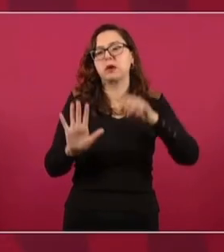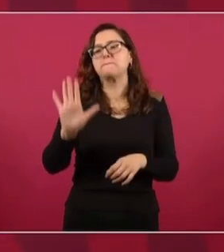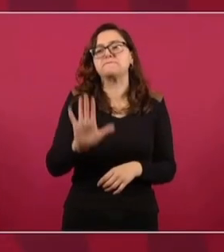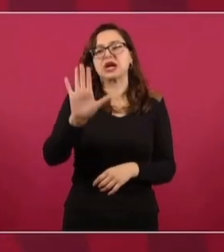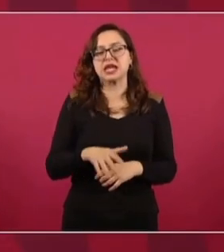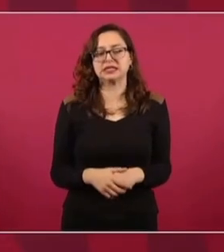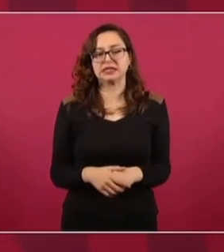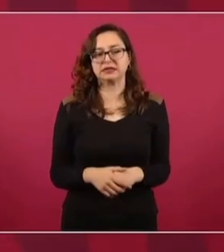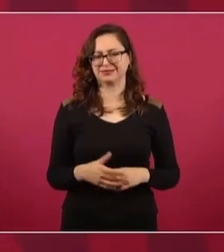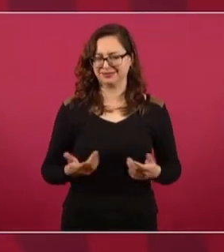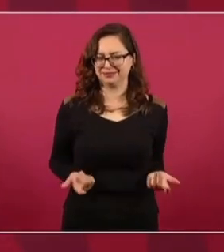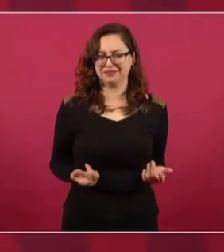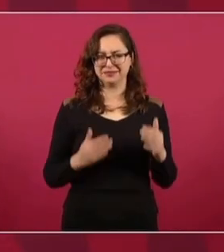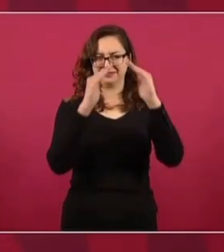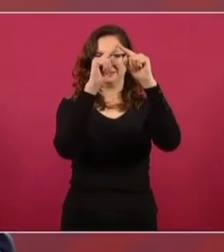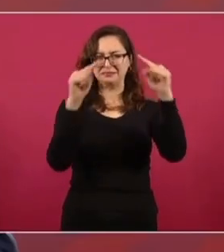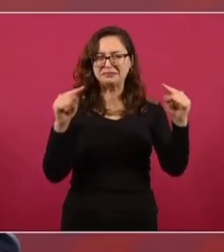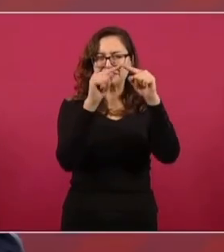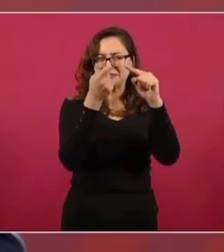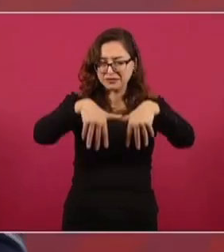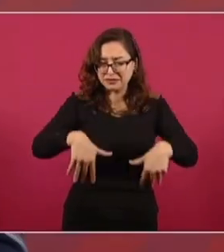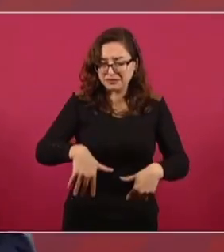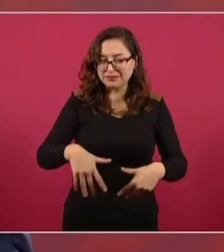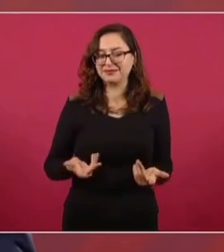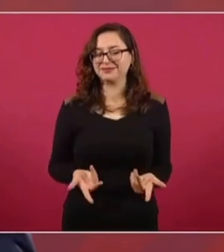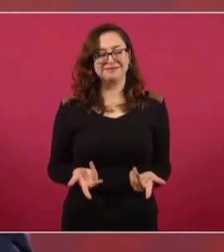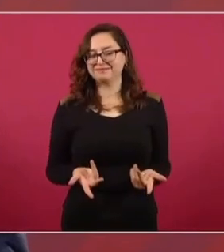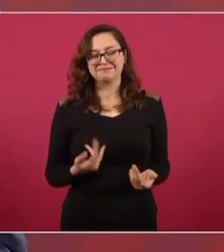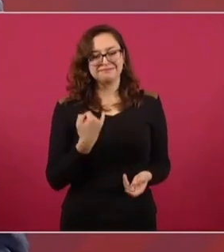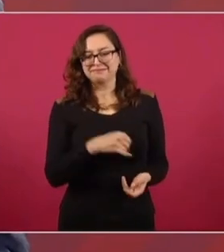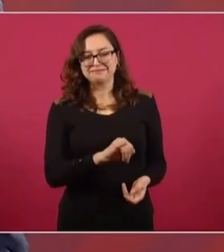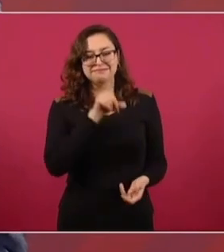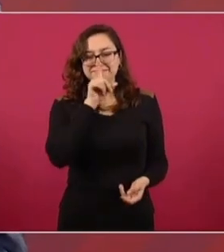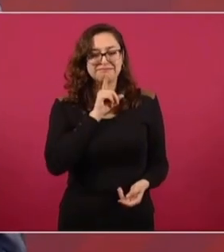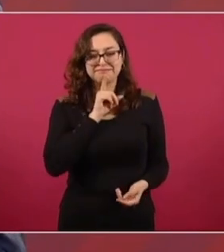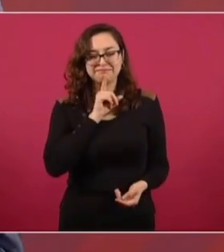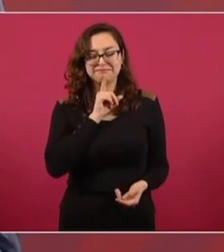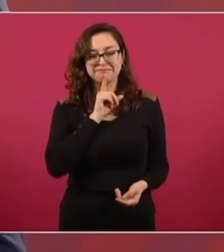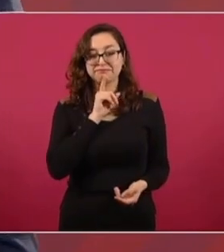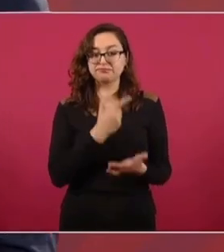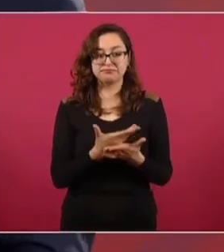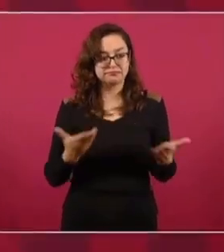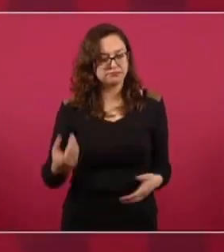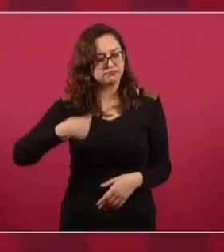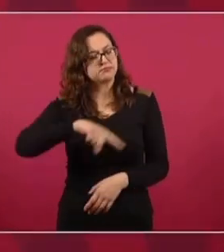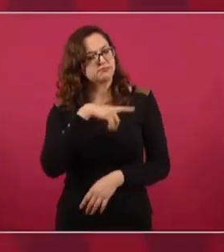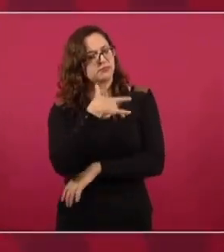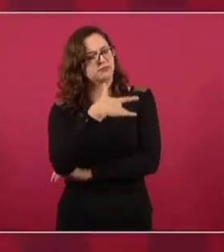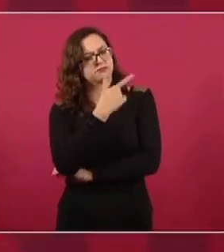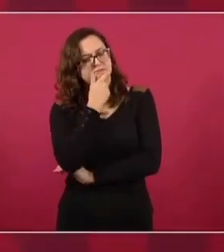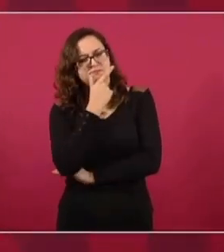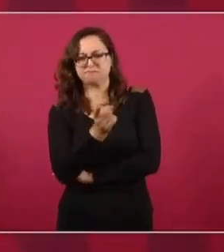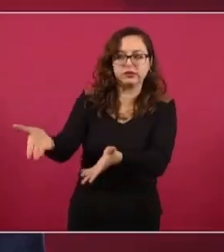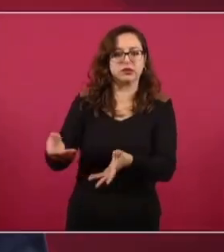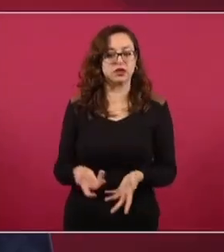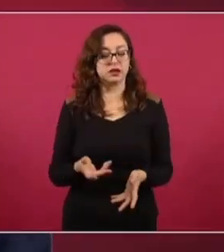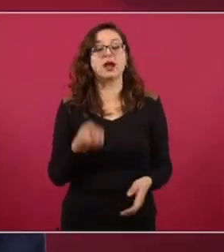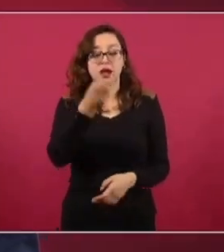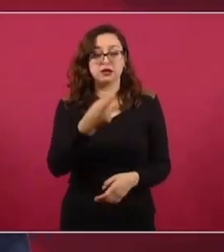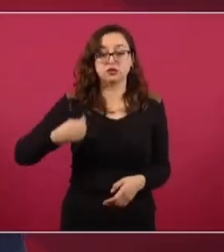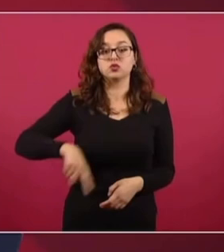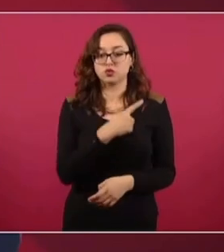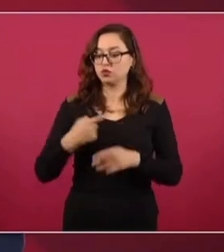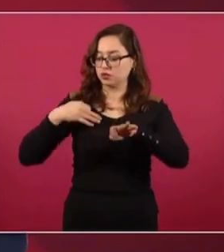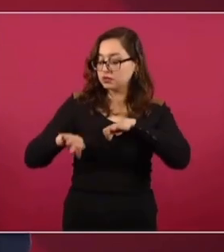Como si la riqueza fuese permeable o contagiosa. Entonces, dijimos no, no, no, no. Y por eso,